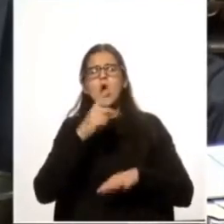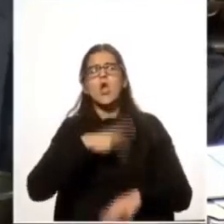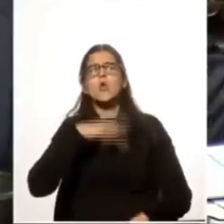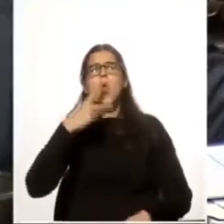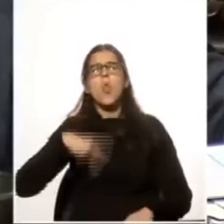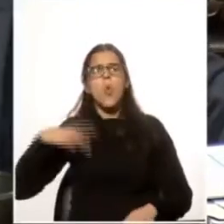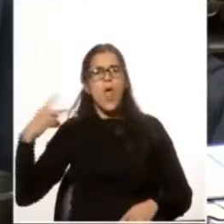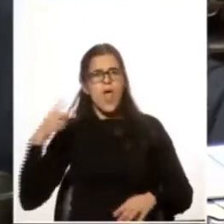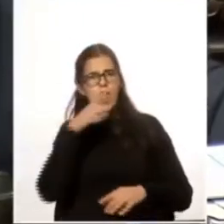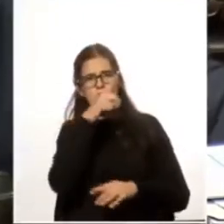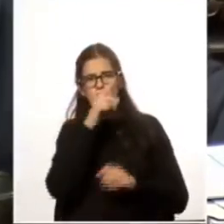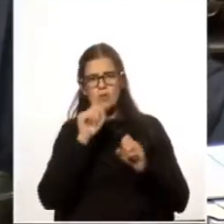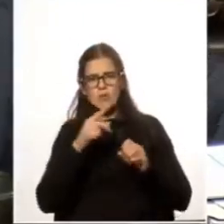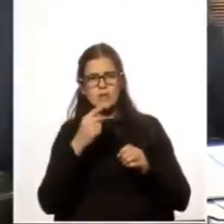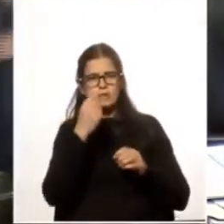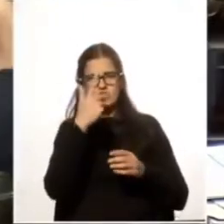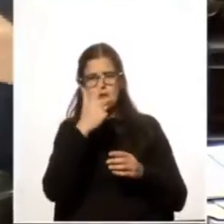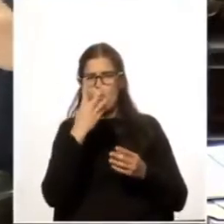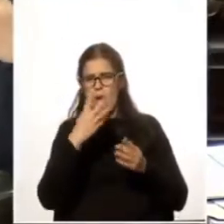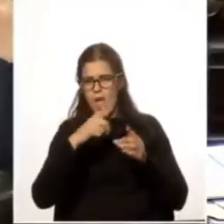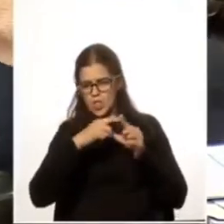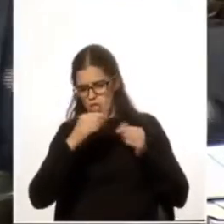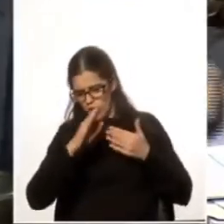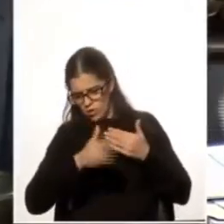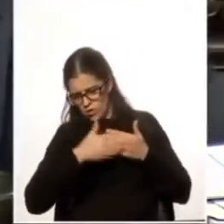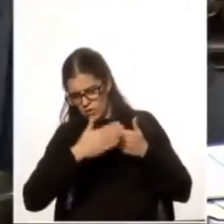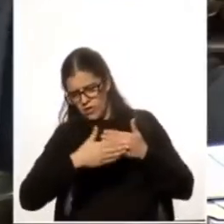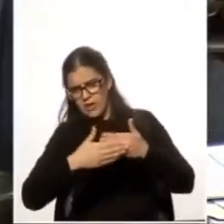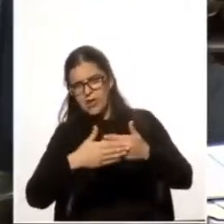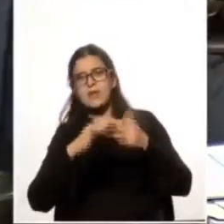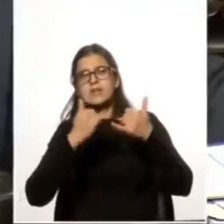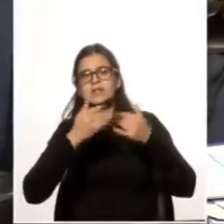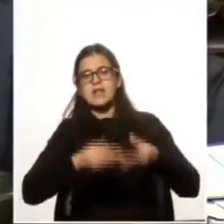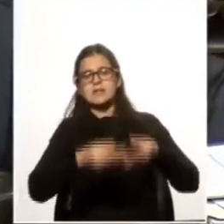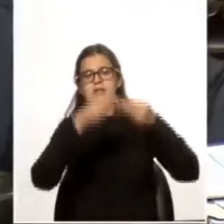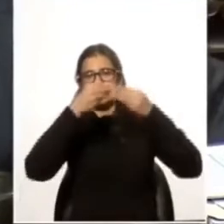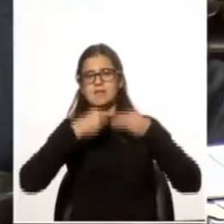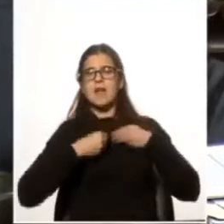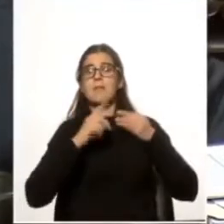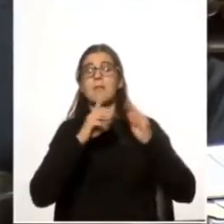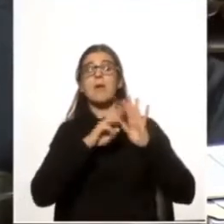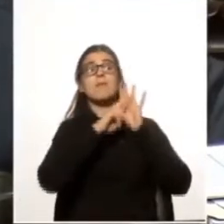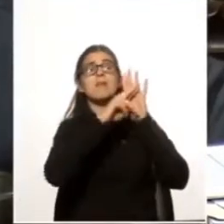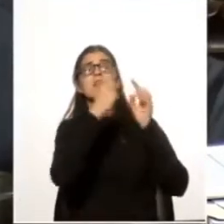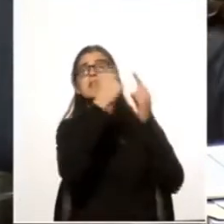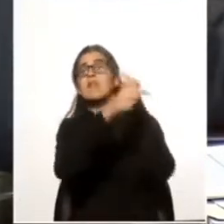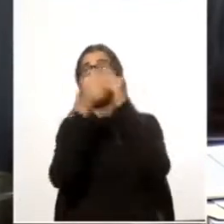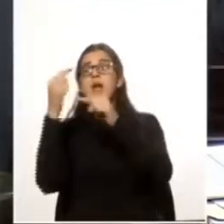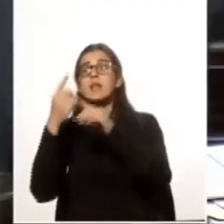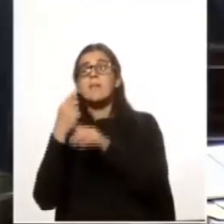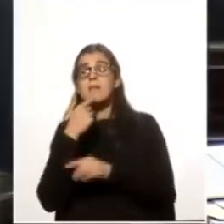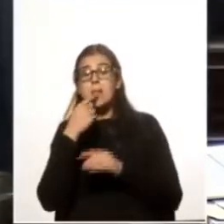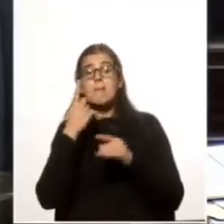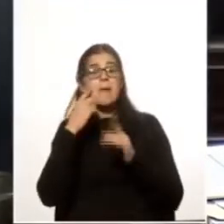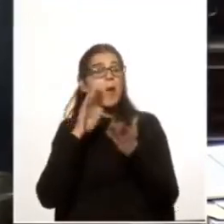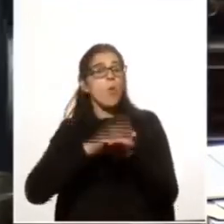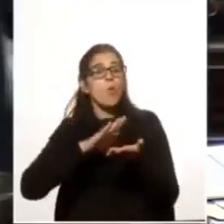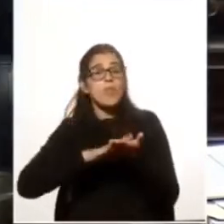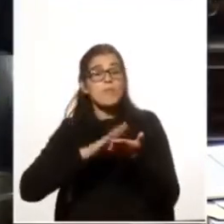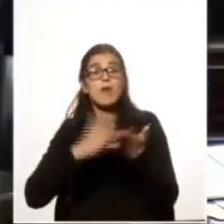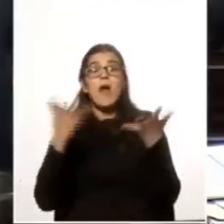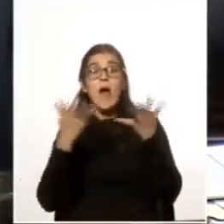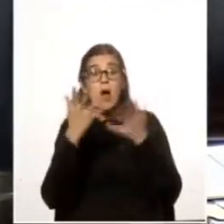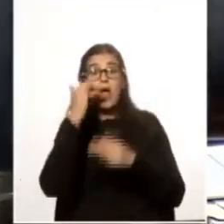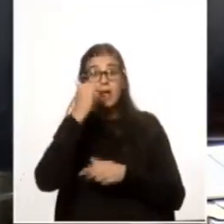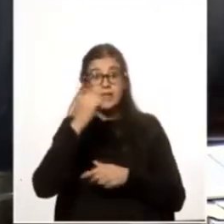noruego de tres cuatro páginas que nos entregaron a los representantes de los distintos partidos para justificar que